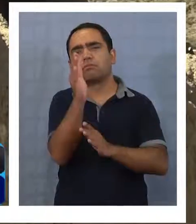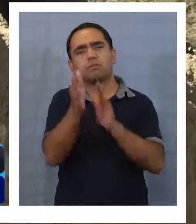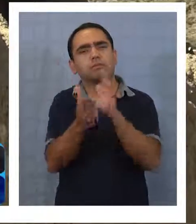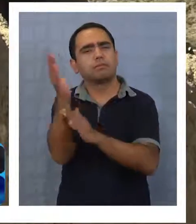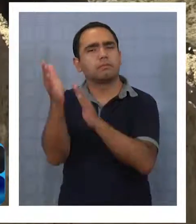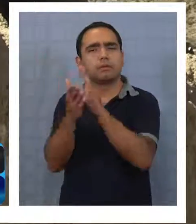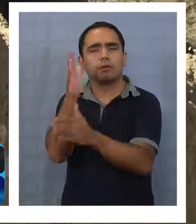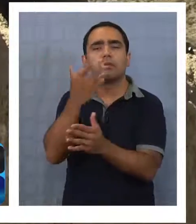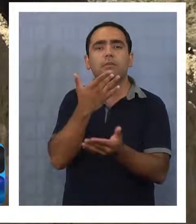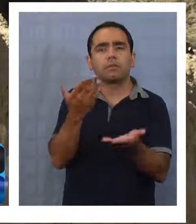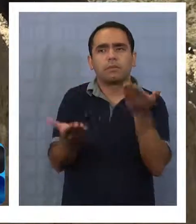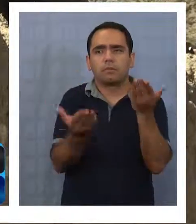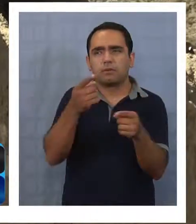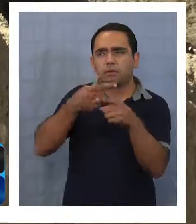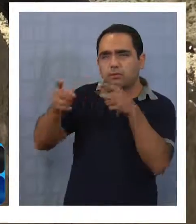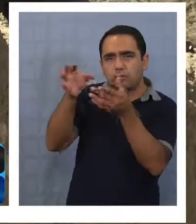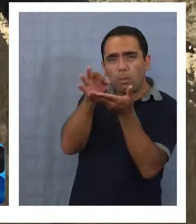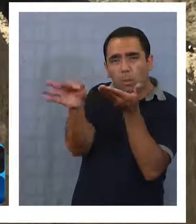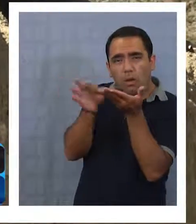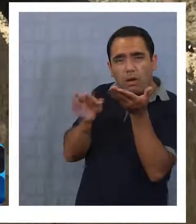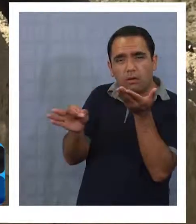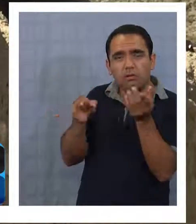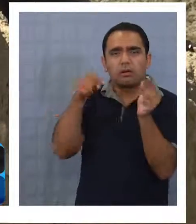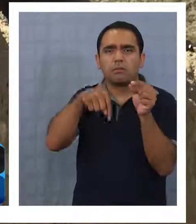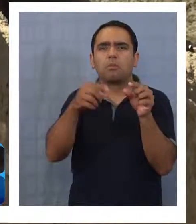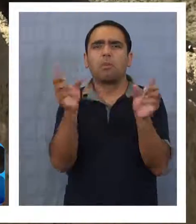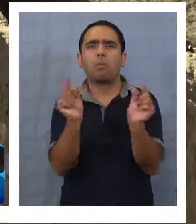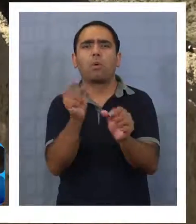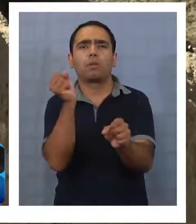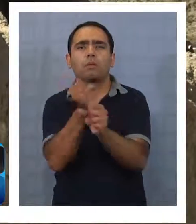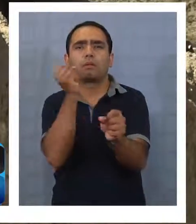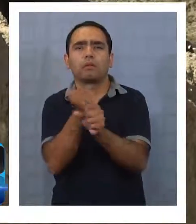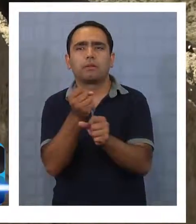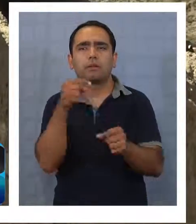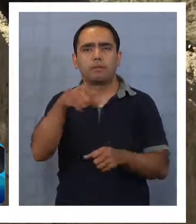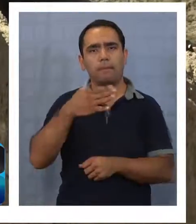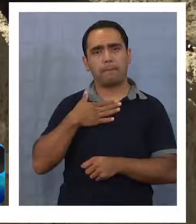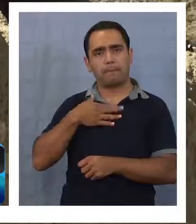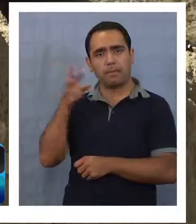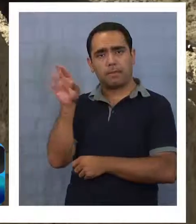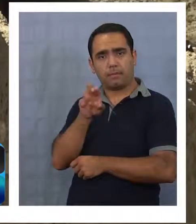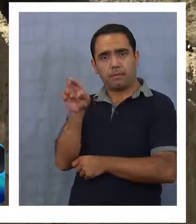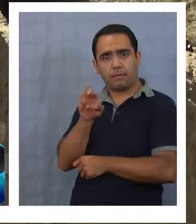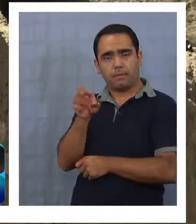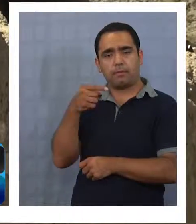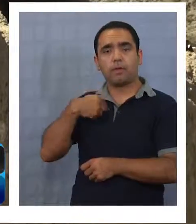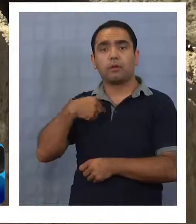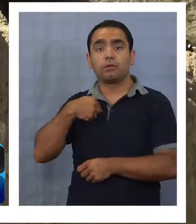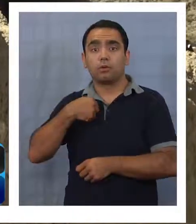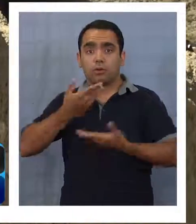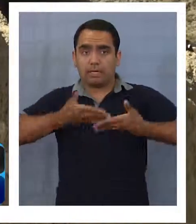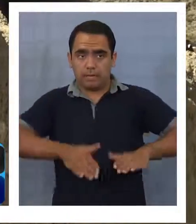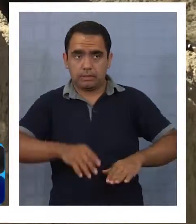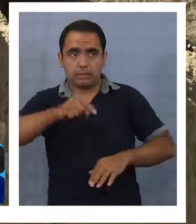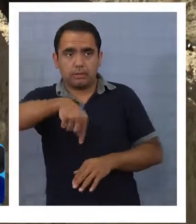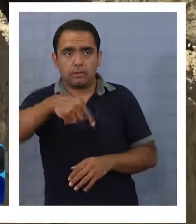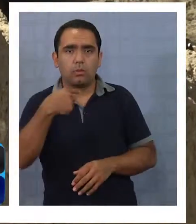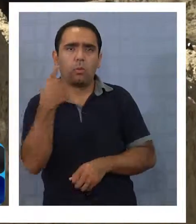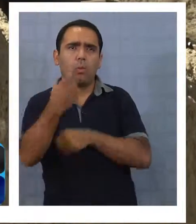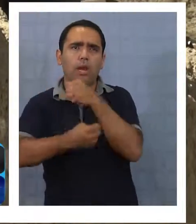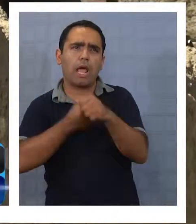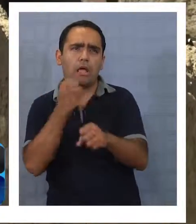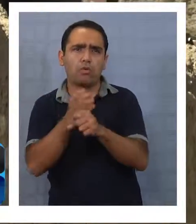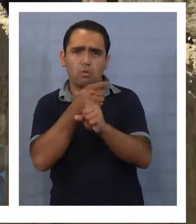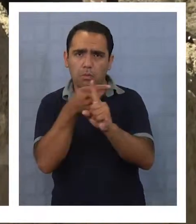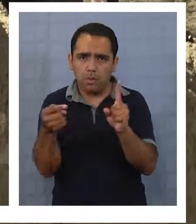producción en comparación con los otros pueblos. entonces igual mi papá, yo nací acá y cumplí dos años, un año